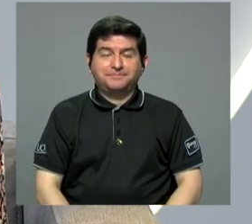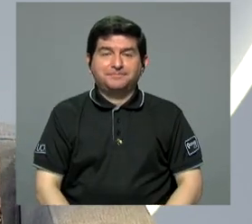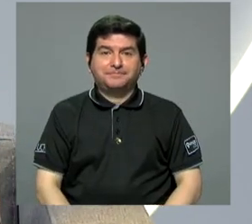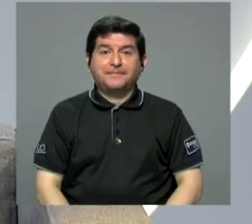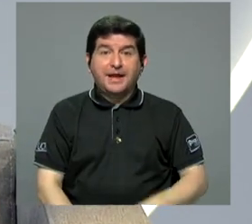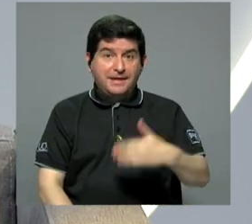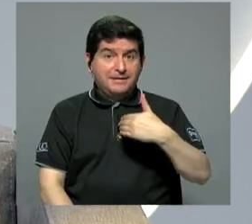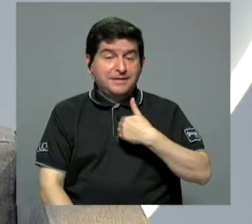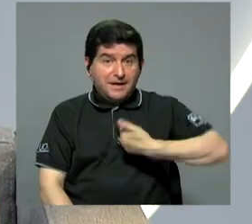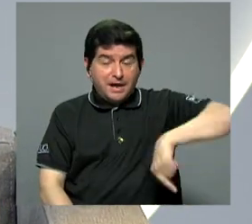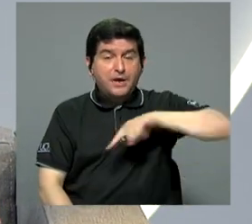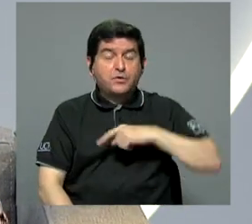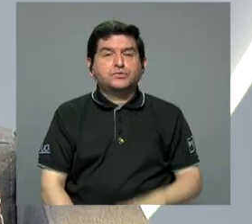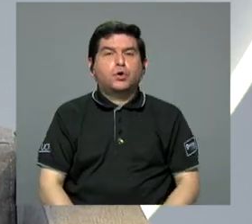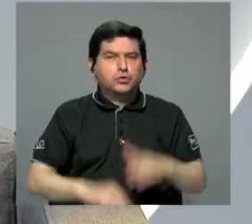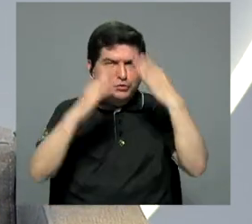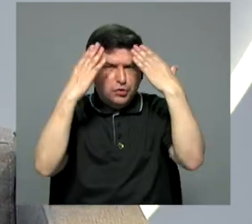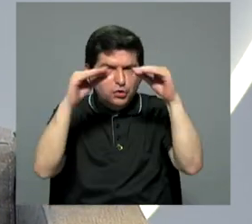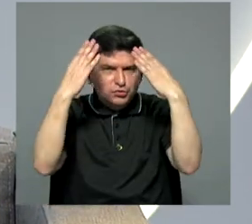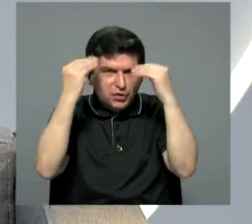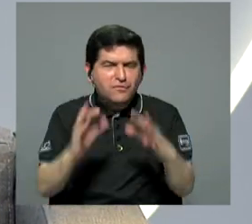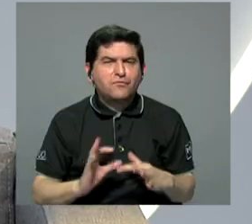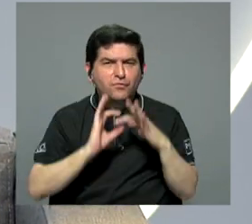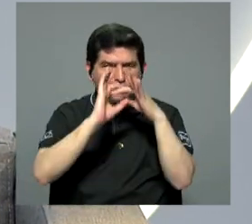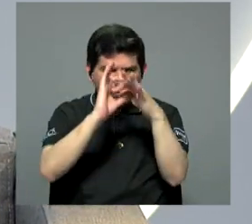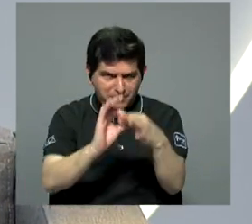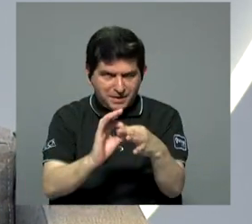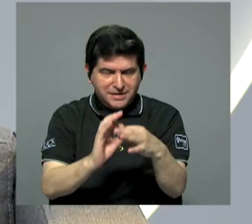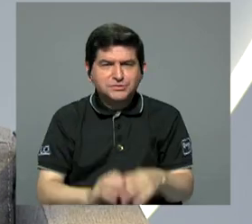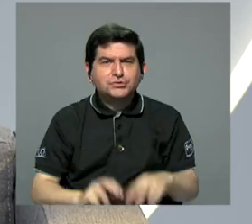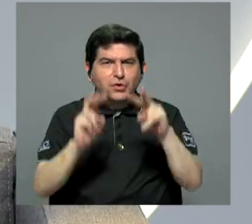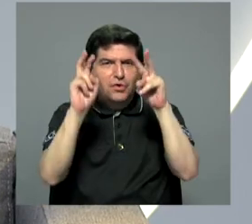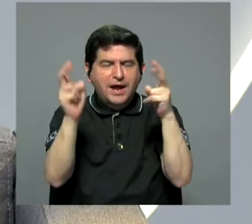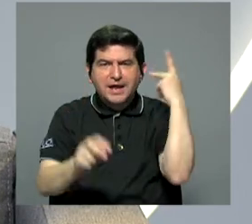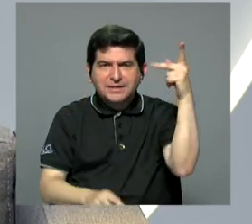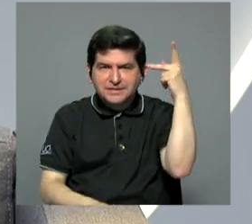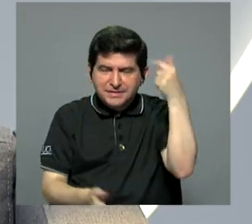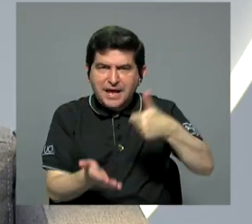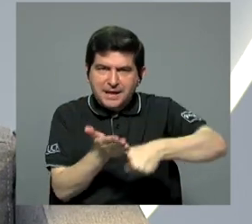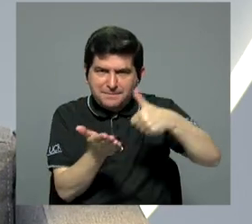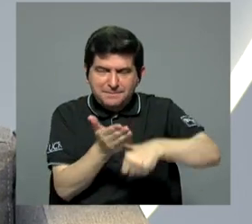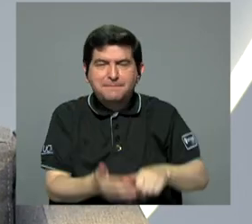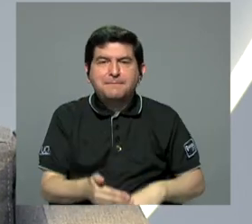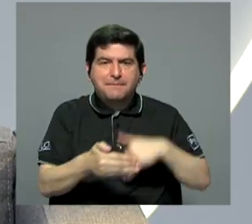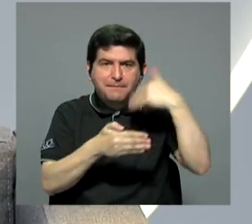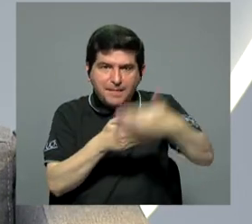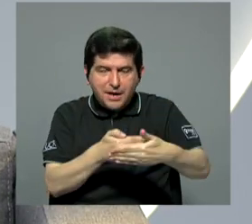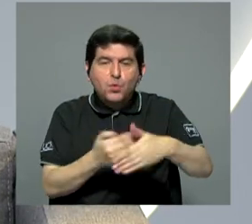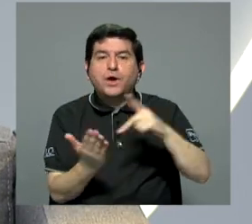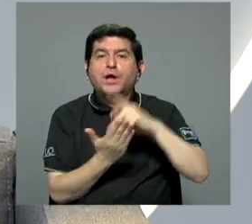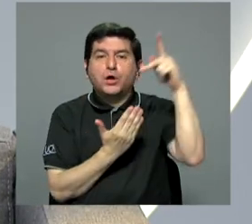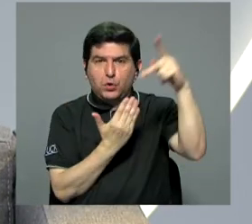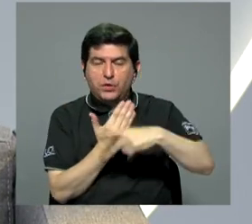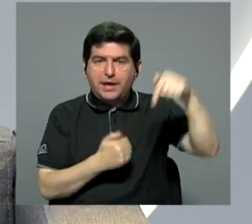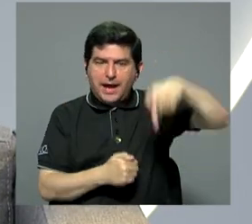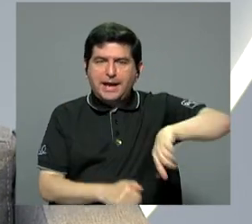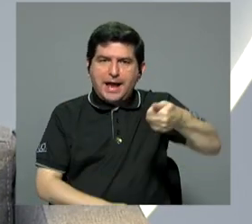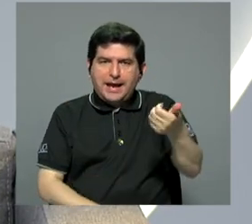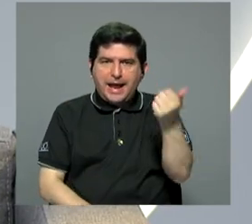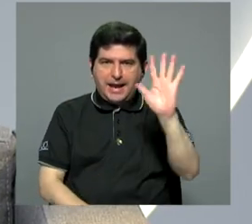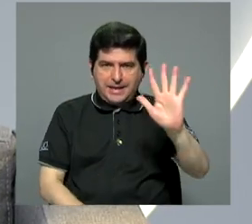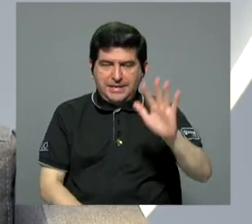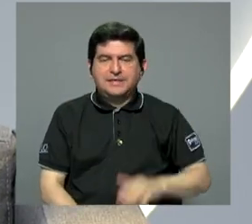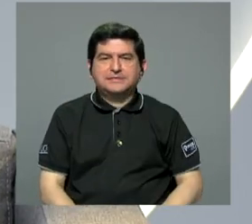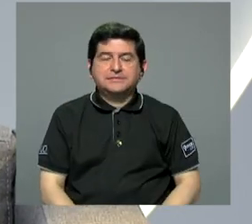más información que tiene que ver con el tema político electoral porque después de este programa, aquí en Canal